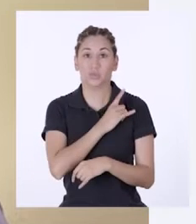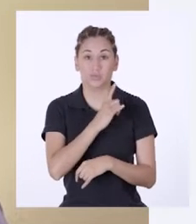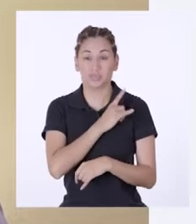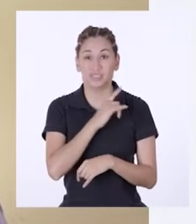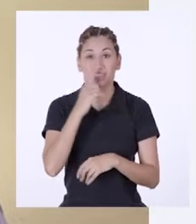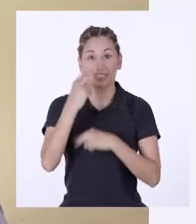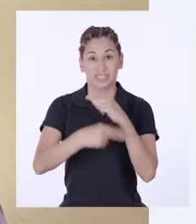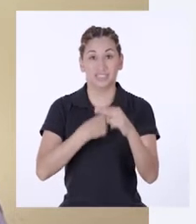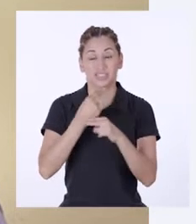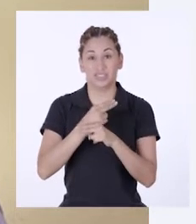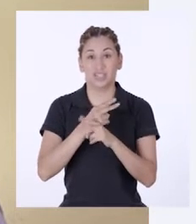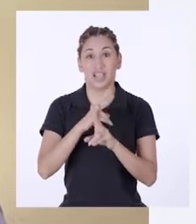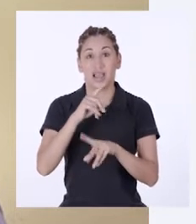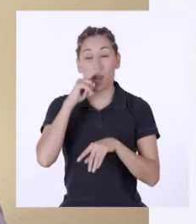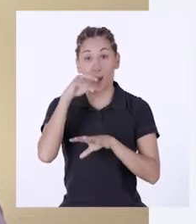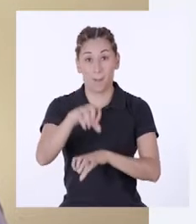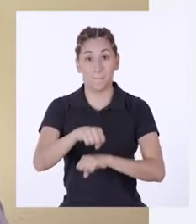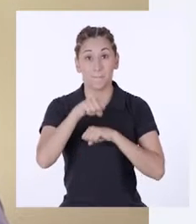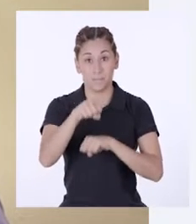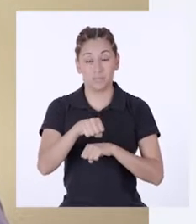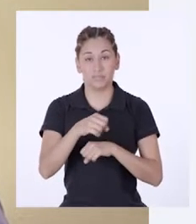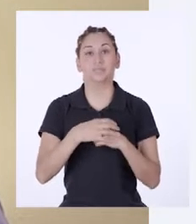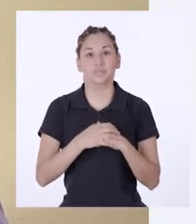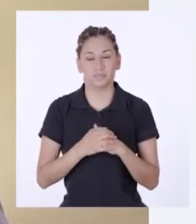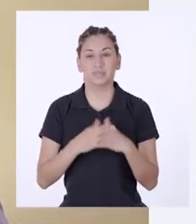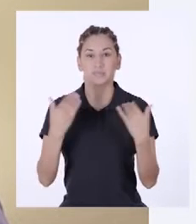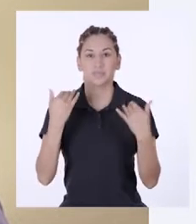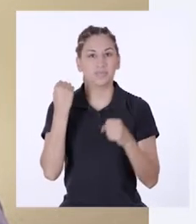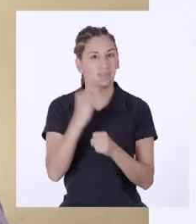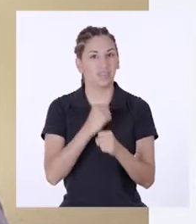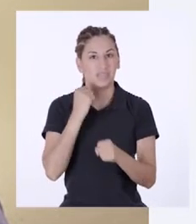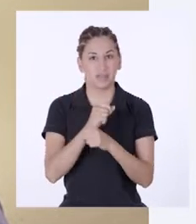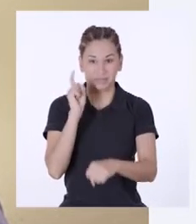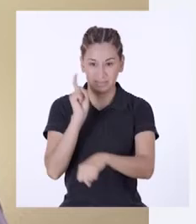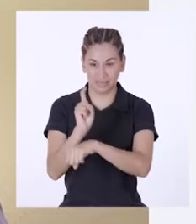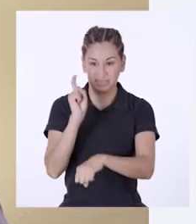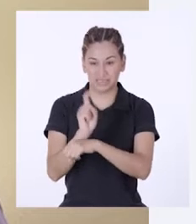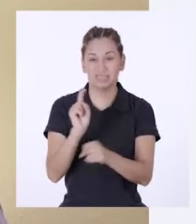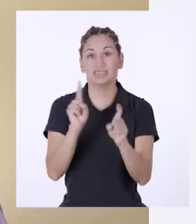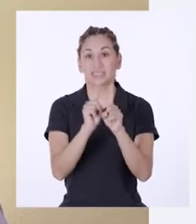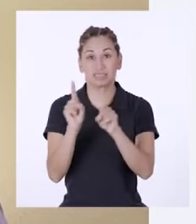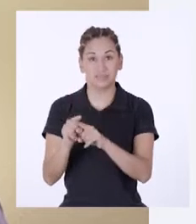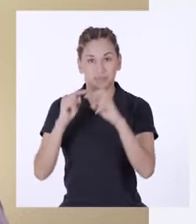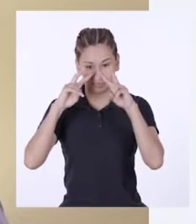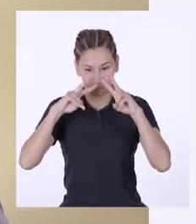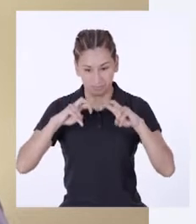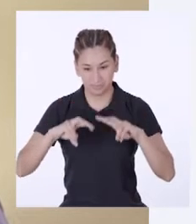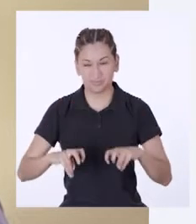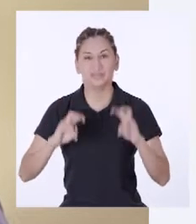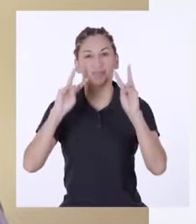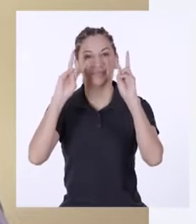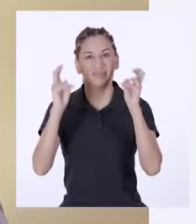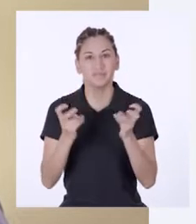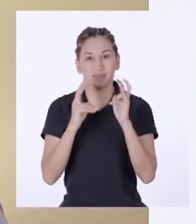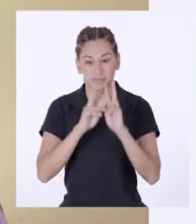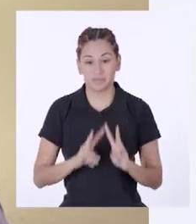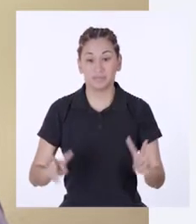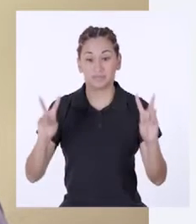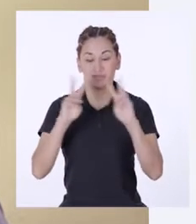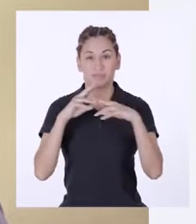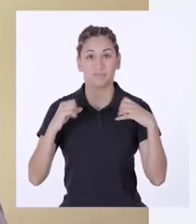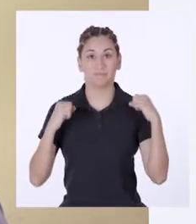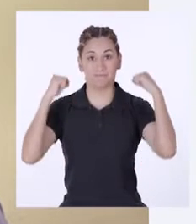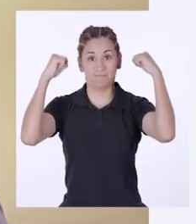de la Universidad Nacional Agraria La Molina, hacemos labores de enseñanza e investigación en temas de valorización